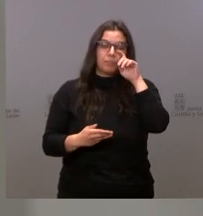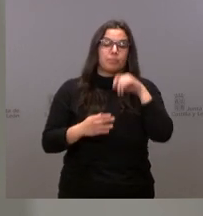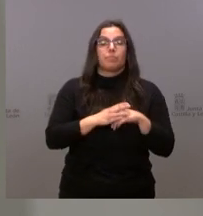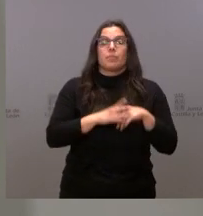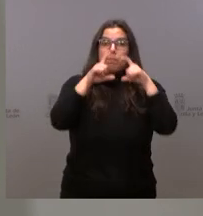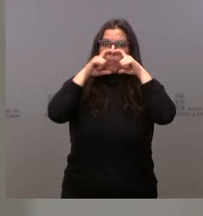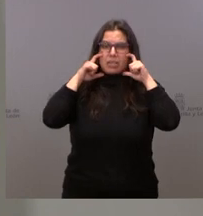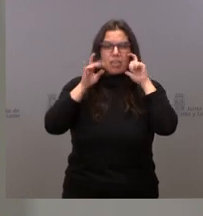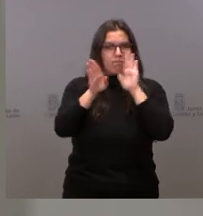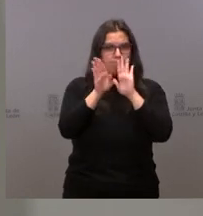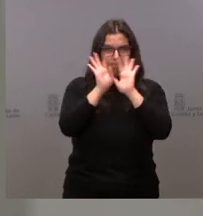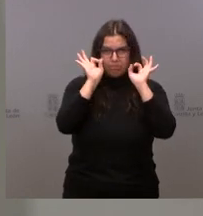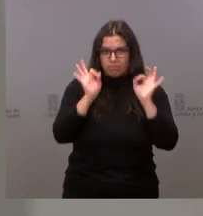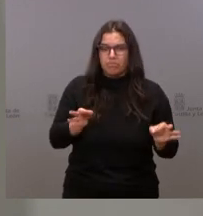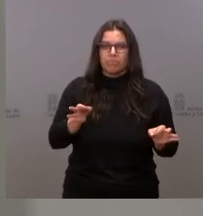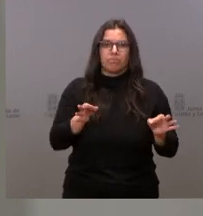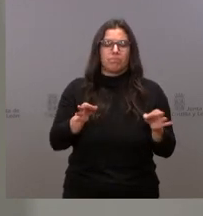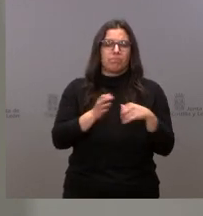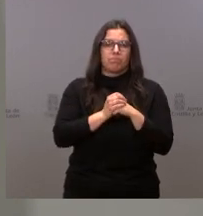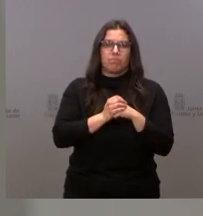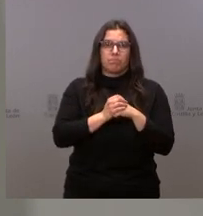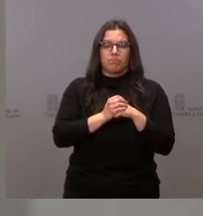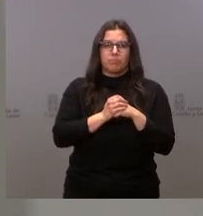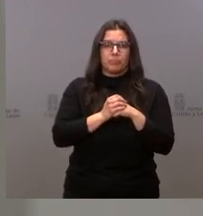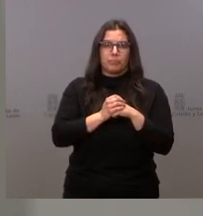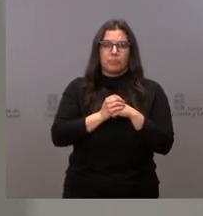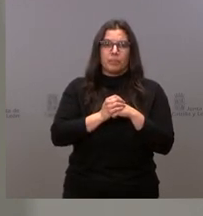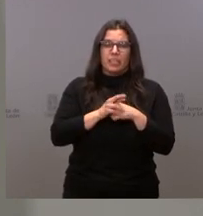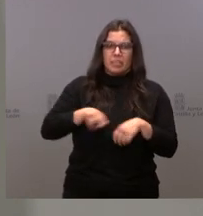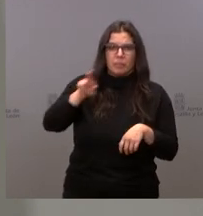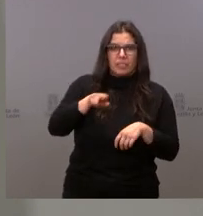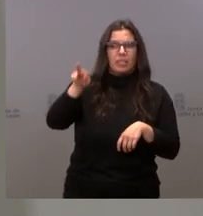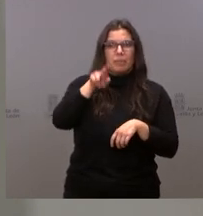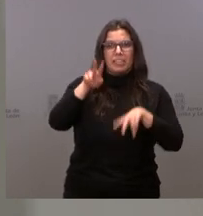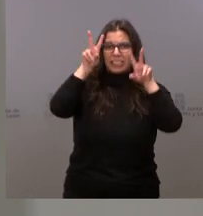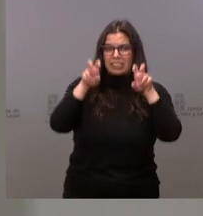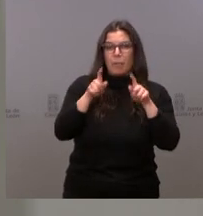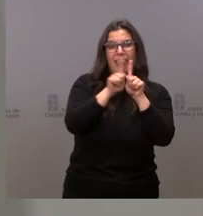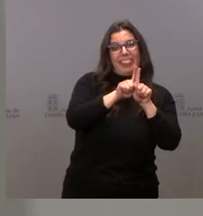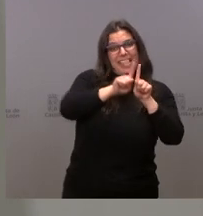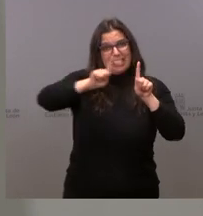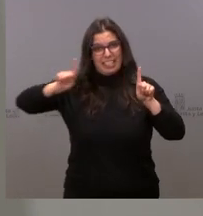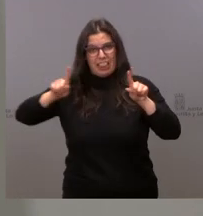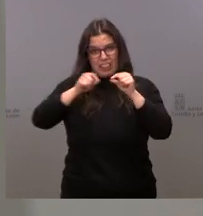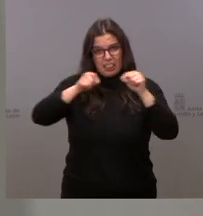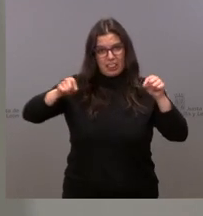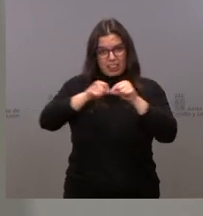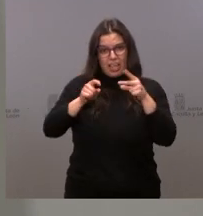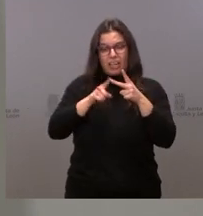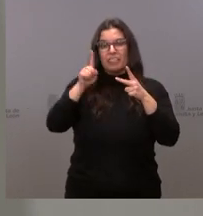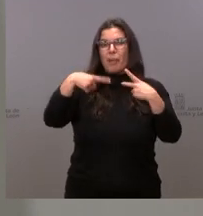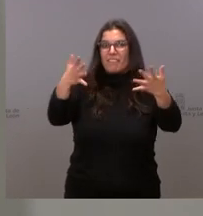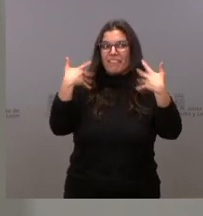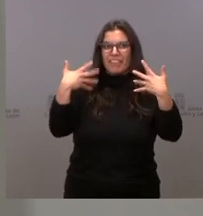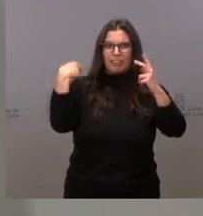uso de la mascarilla, continuar insistiendo en la distancia social, en la ventilación